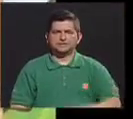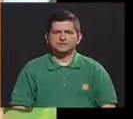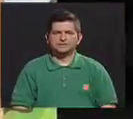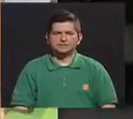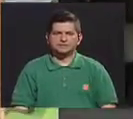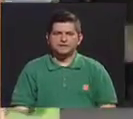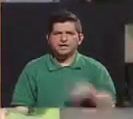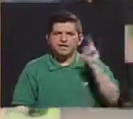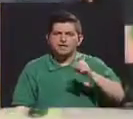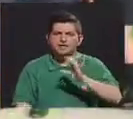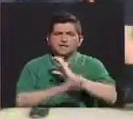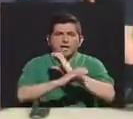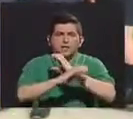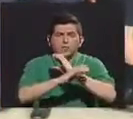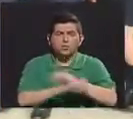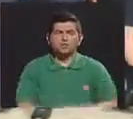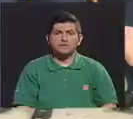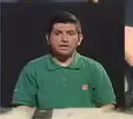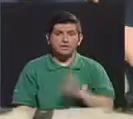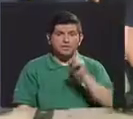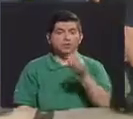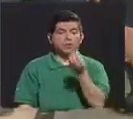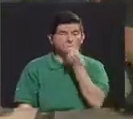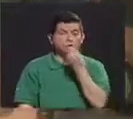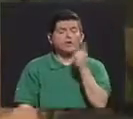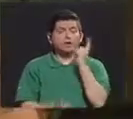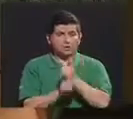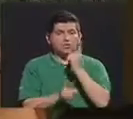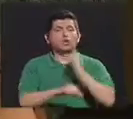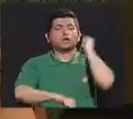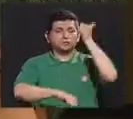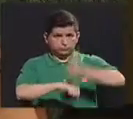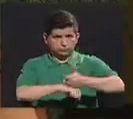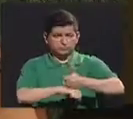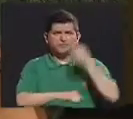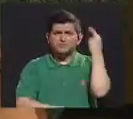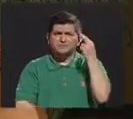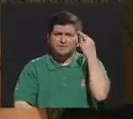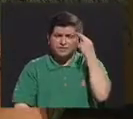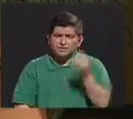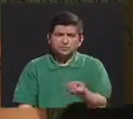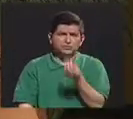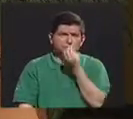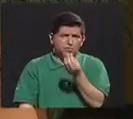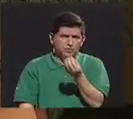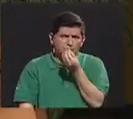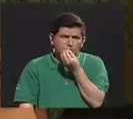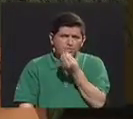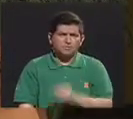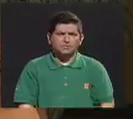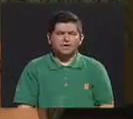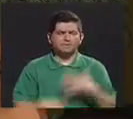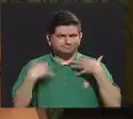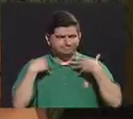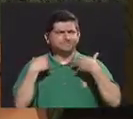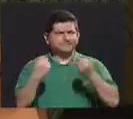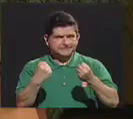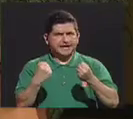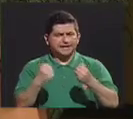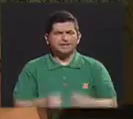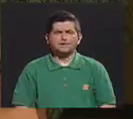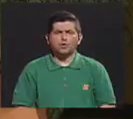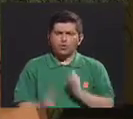que tener cuidado es que sí tenemos una dieta establecida, porque hay que comer muy saludable y practicar